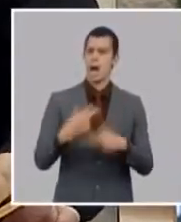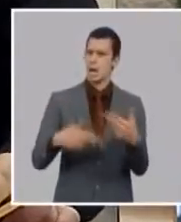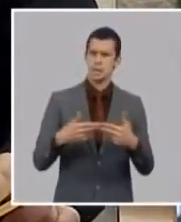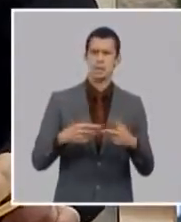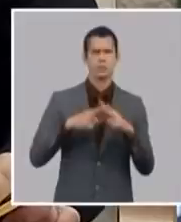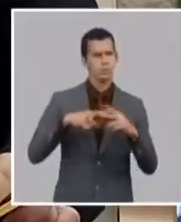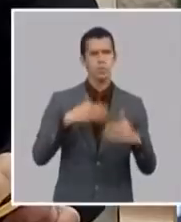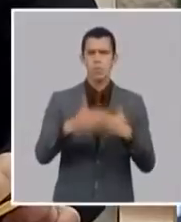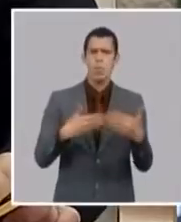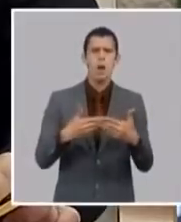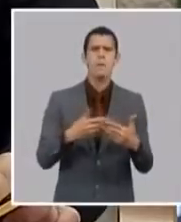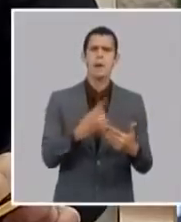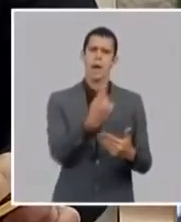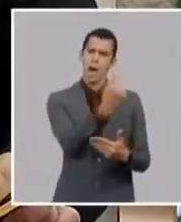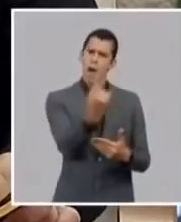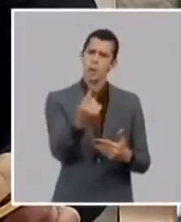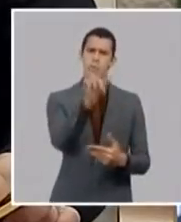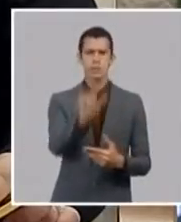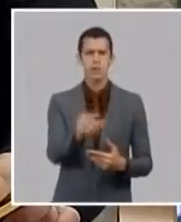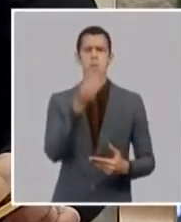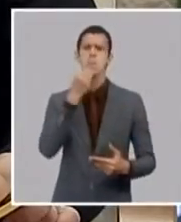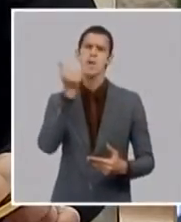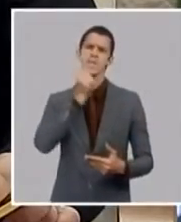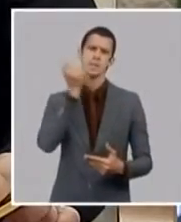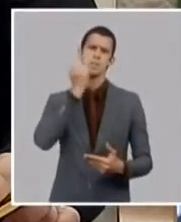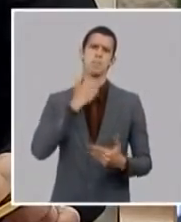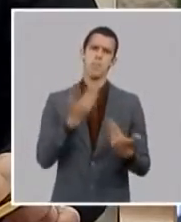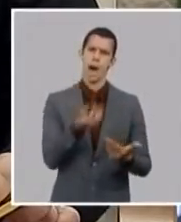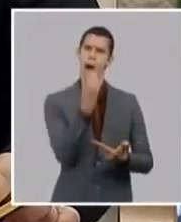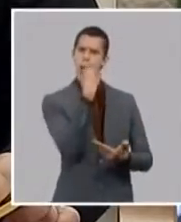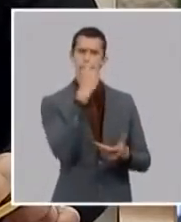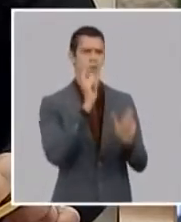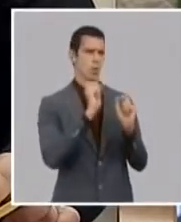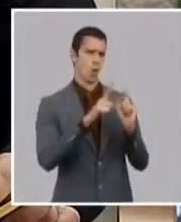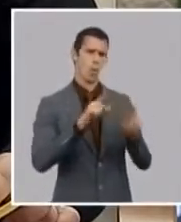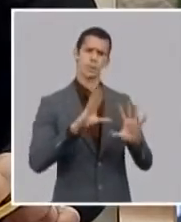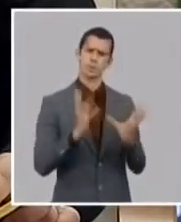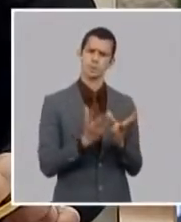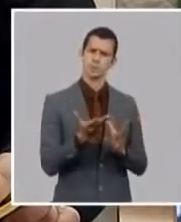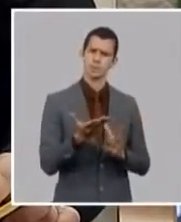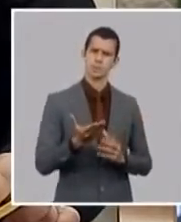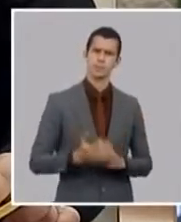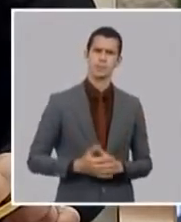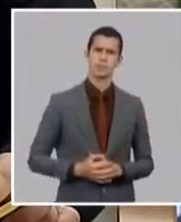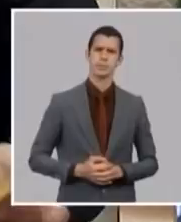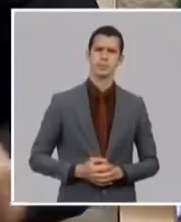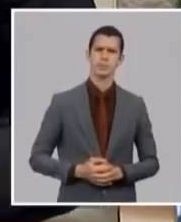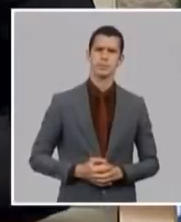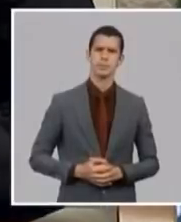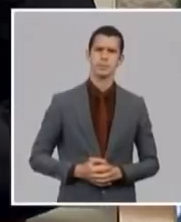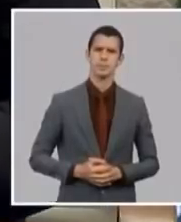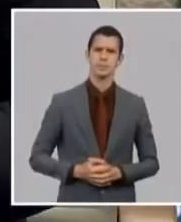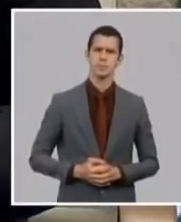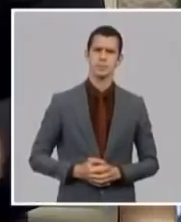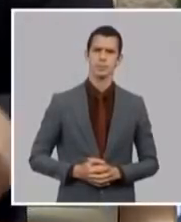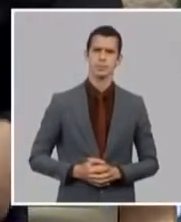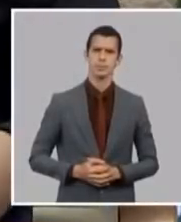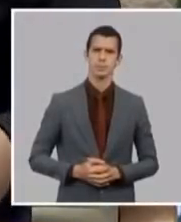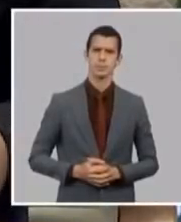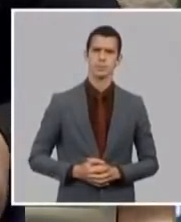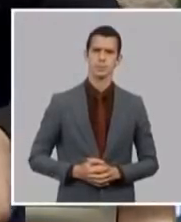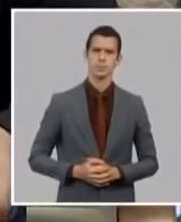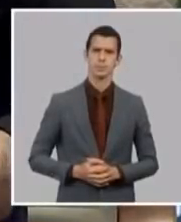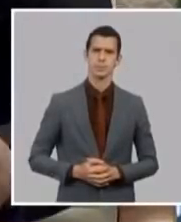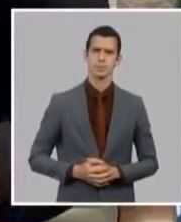solución y que se puedan adquirir estos alimentos y los demás productos en el lugar donde están residiendo